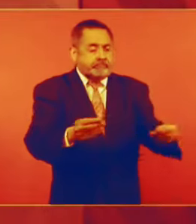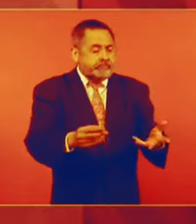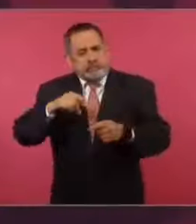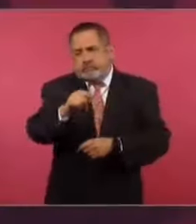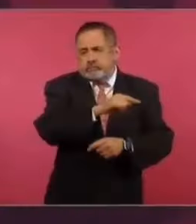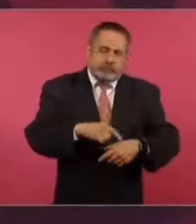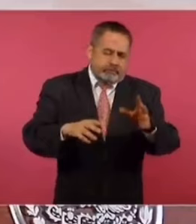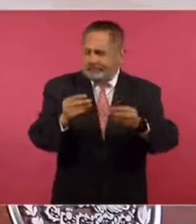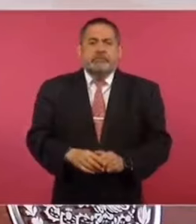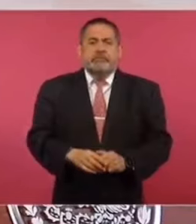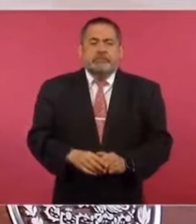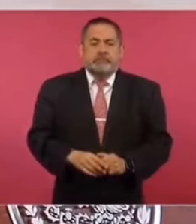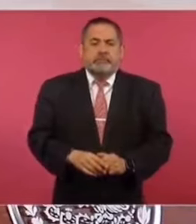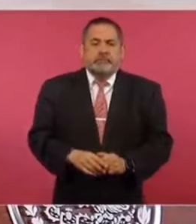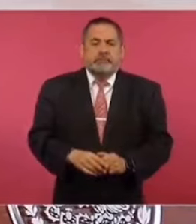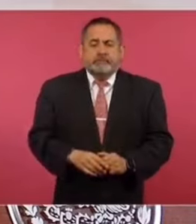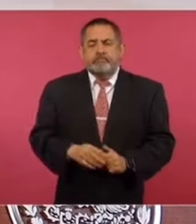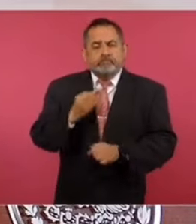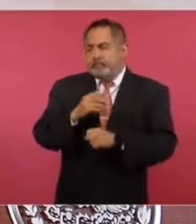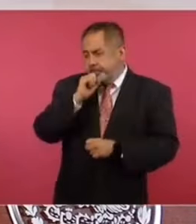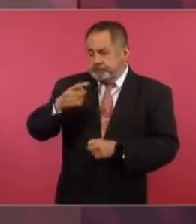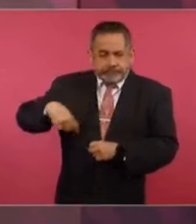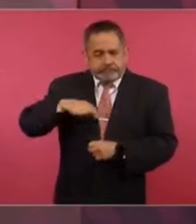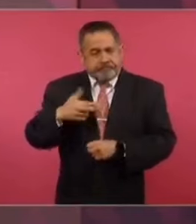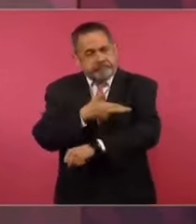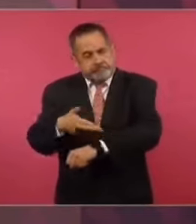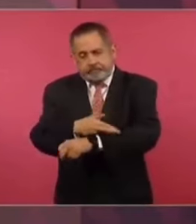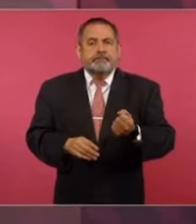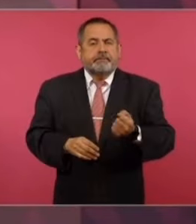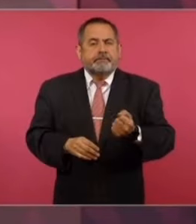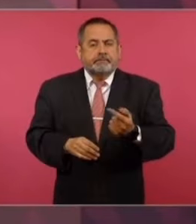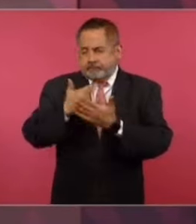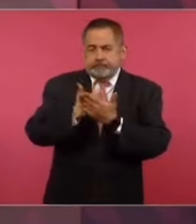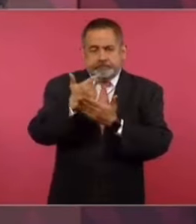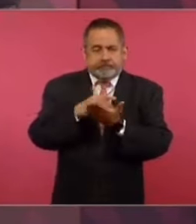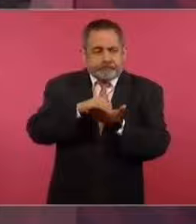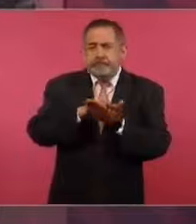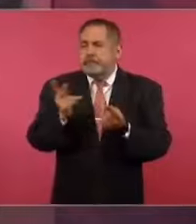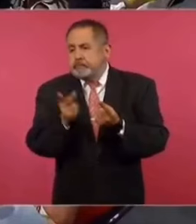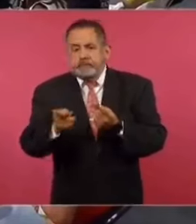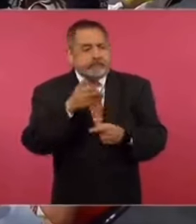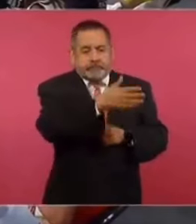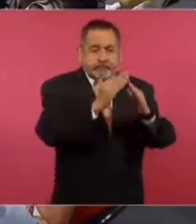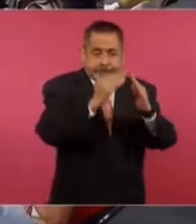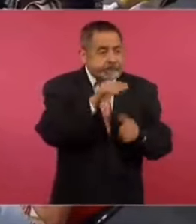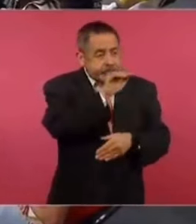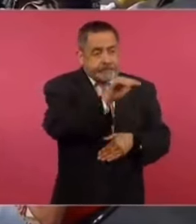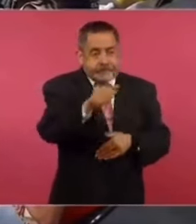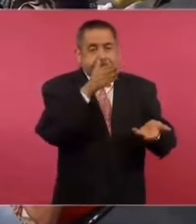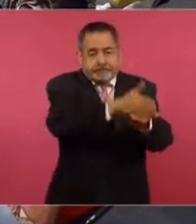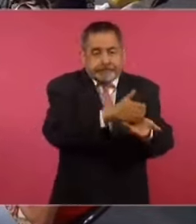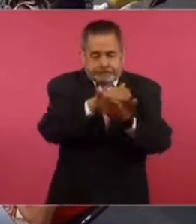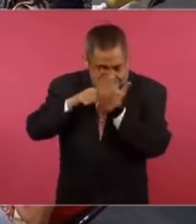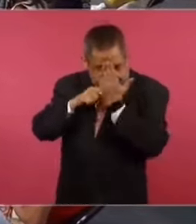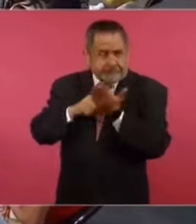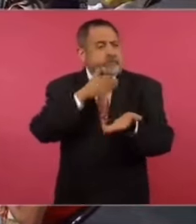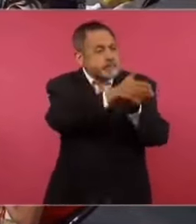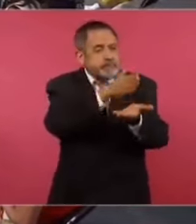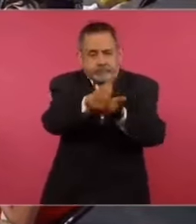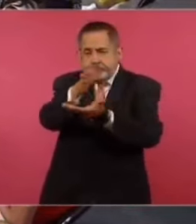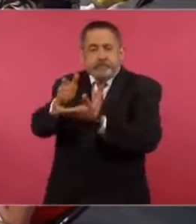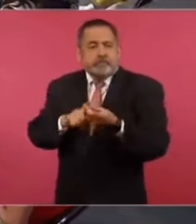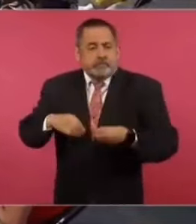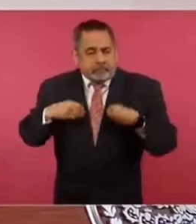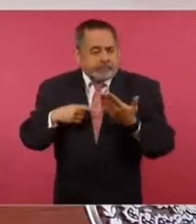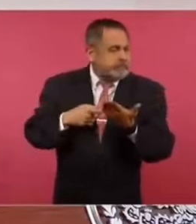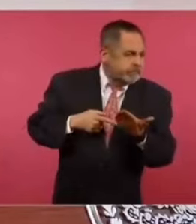ahora estamos encontrando a muchos. Como estamos haciendo un censo, estamos visitando todos los domicilios con ese registro general. Hemos encontrado